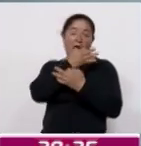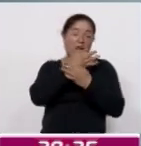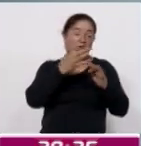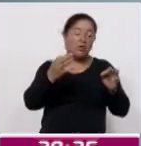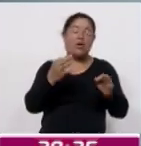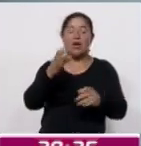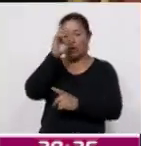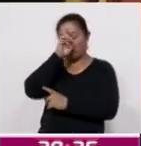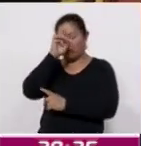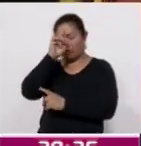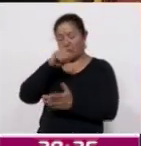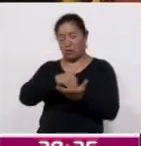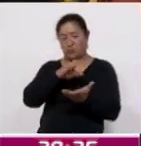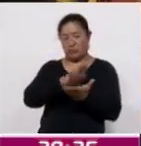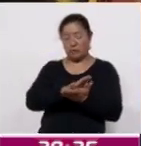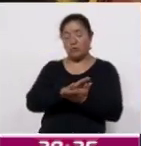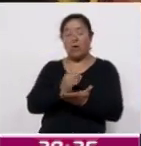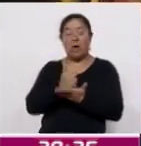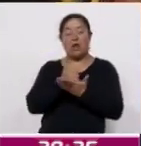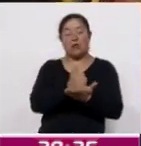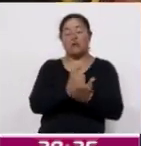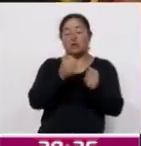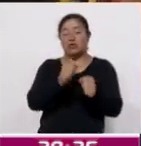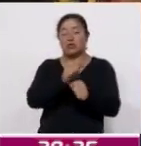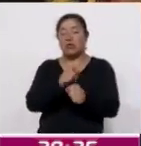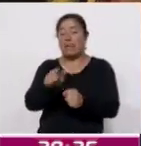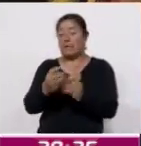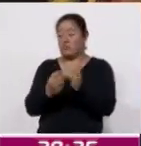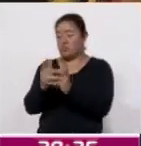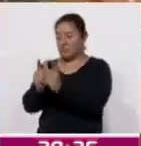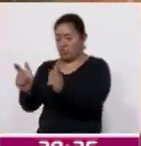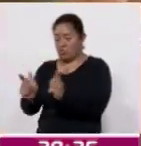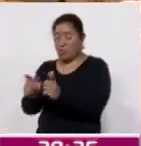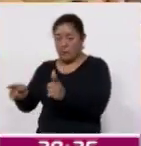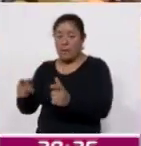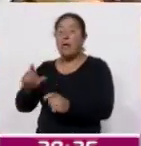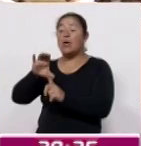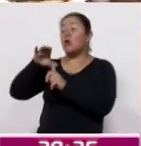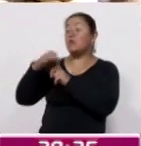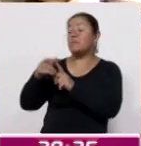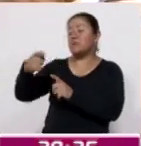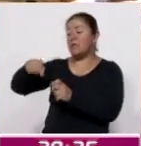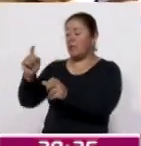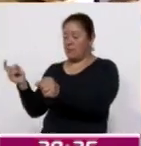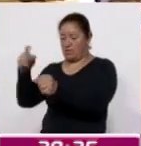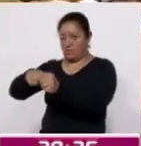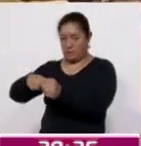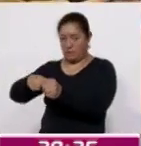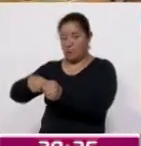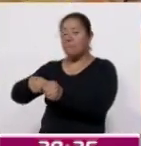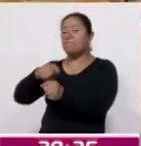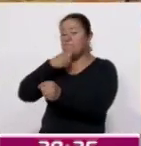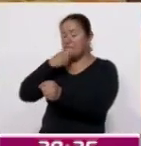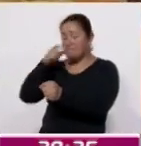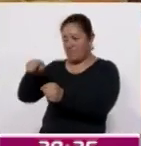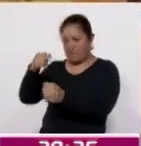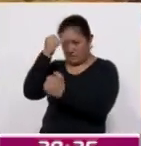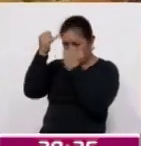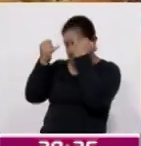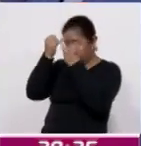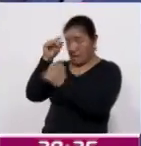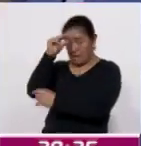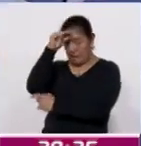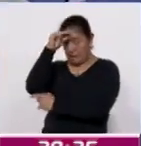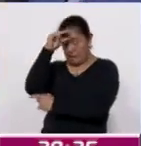Asistencia Social. Este nuevo órgano, del cual el Comité de Atención a Personas Adultas Mayores formará parte, permitirá diseñar estrategias más